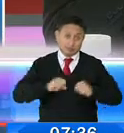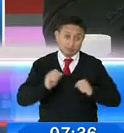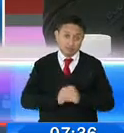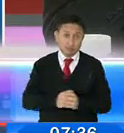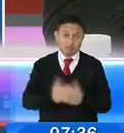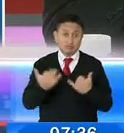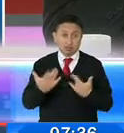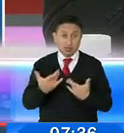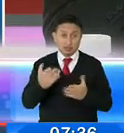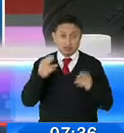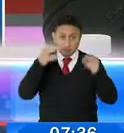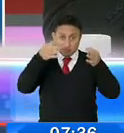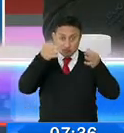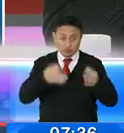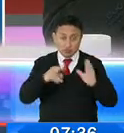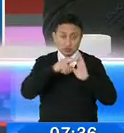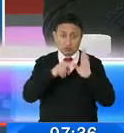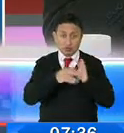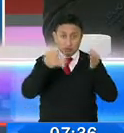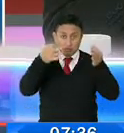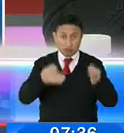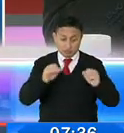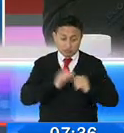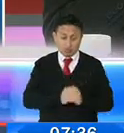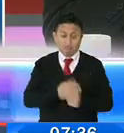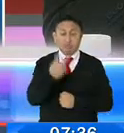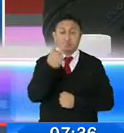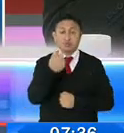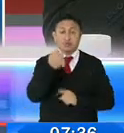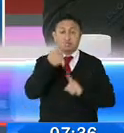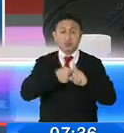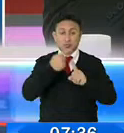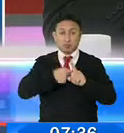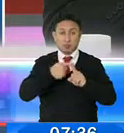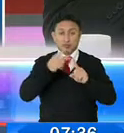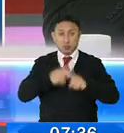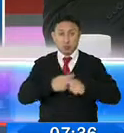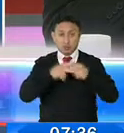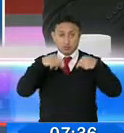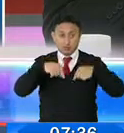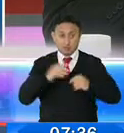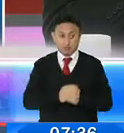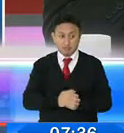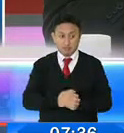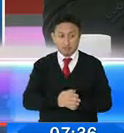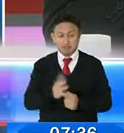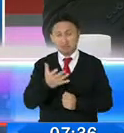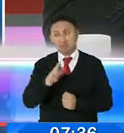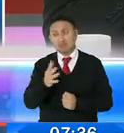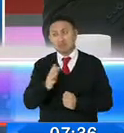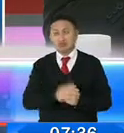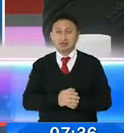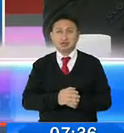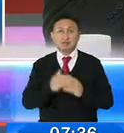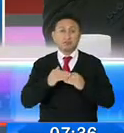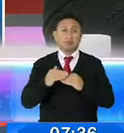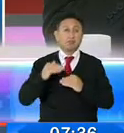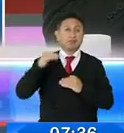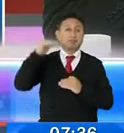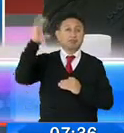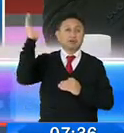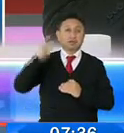todo un ejercicio fiscal que estará comprendido por 12 meses en donde regirá a este valor pues se espera que sea un valor mucho